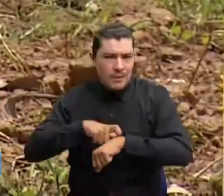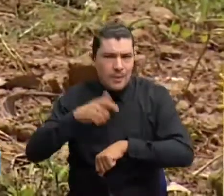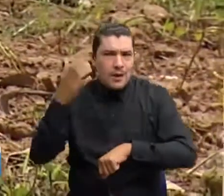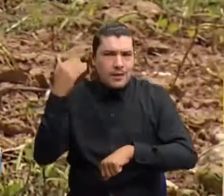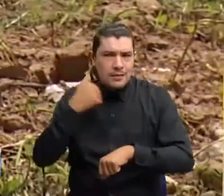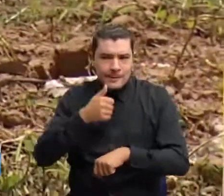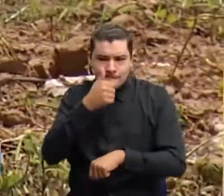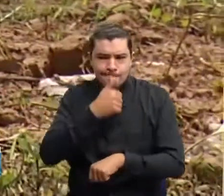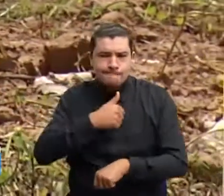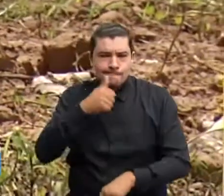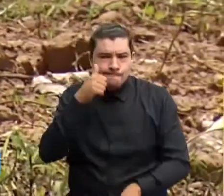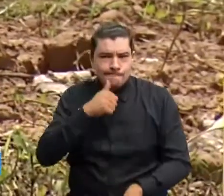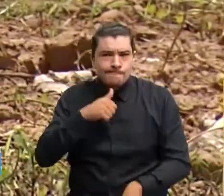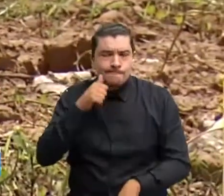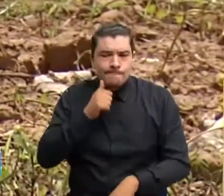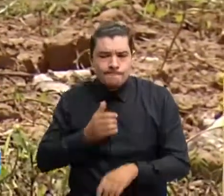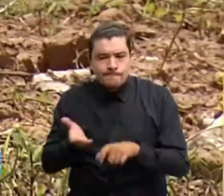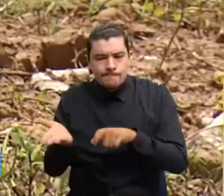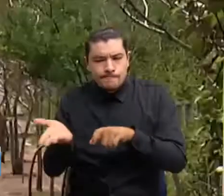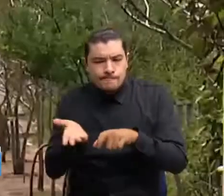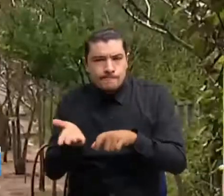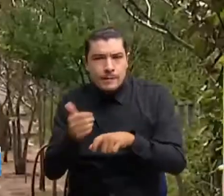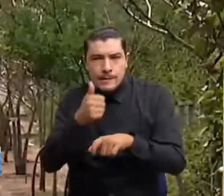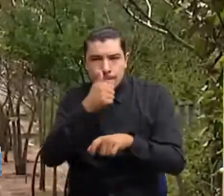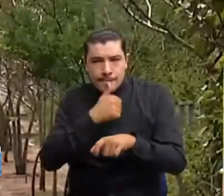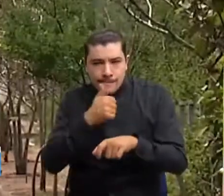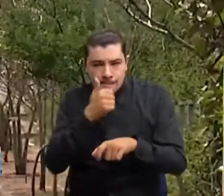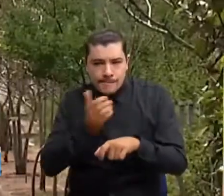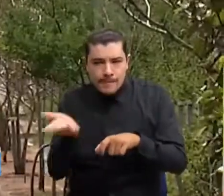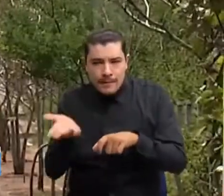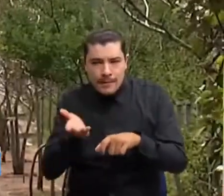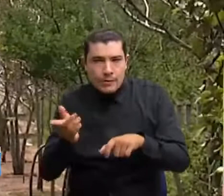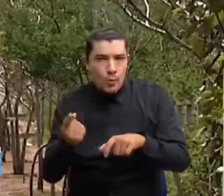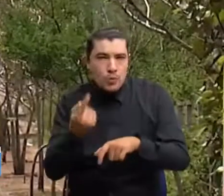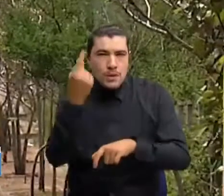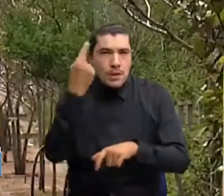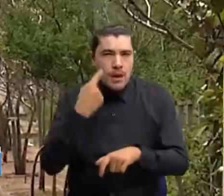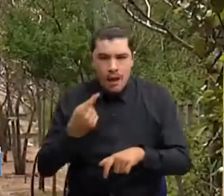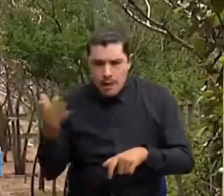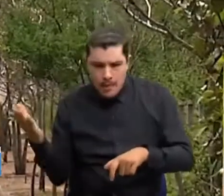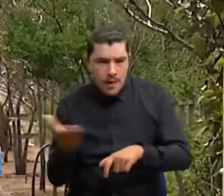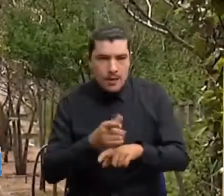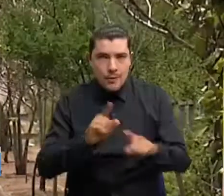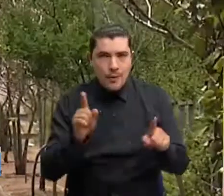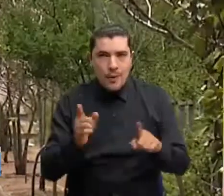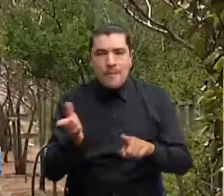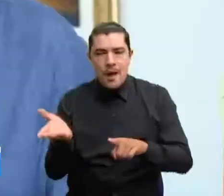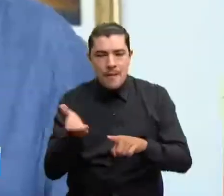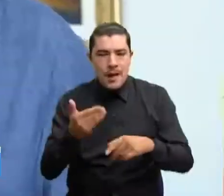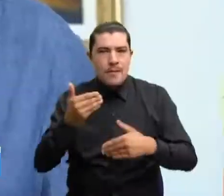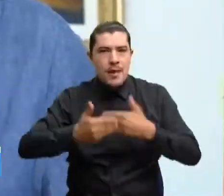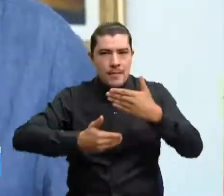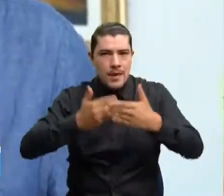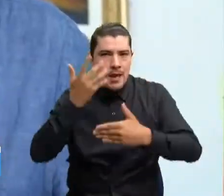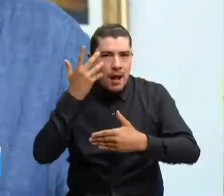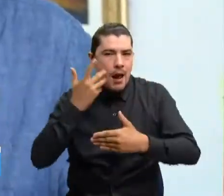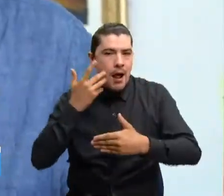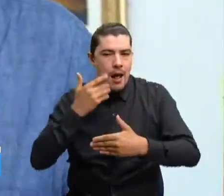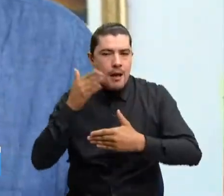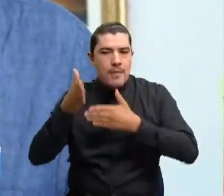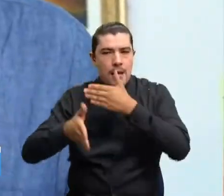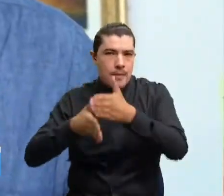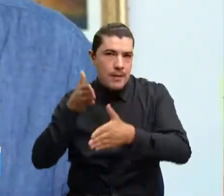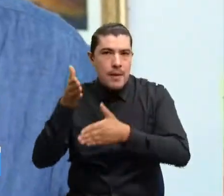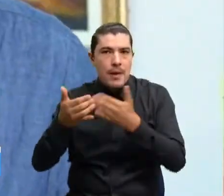Fueron 14 de ellos cortados y robados de la transversal del bosque. Esto no puede seguir sucediendo. Nos